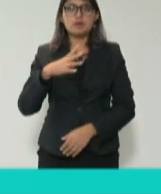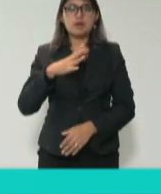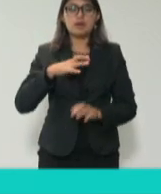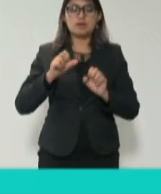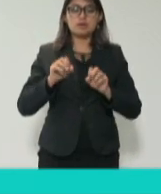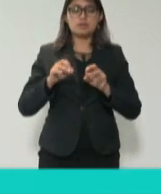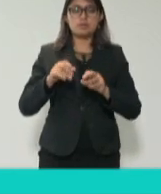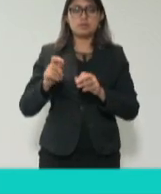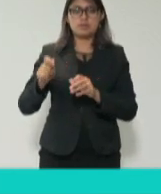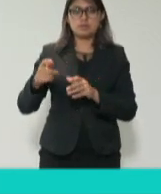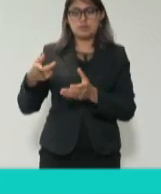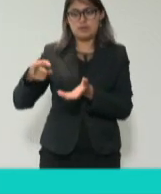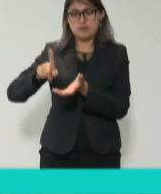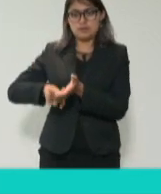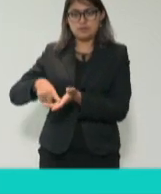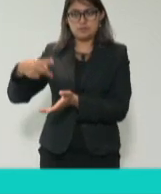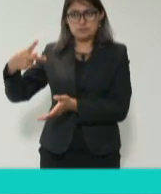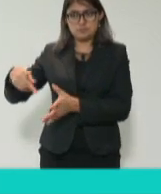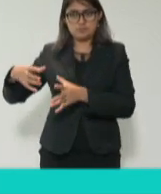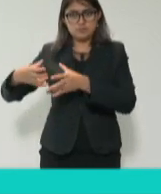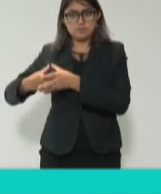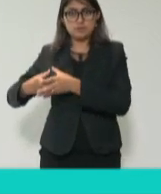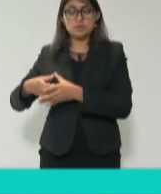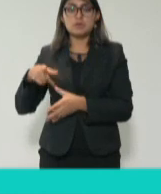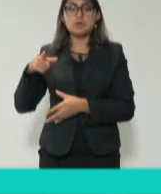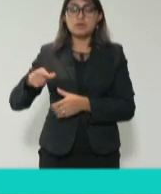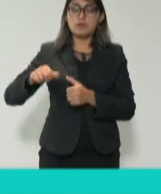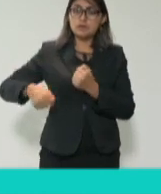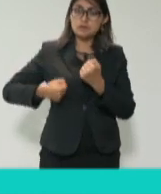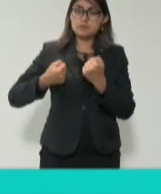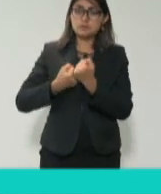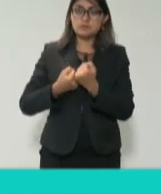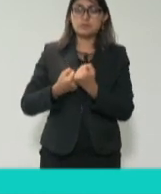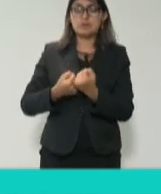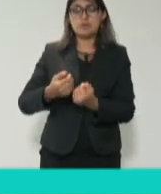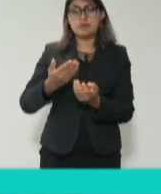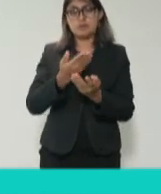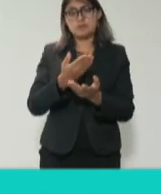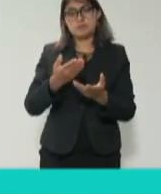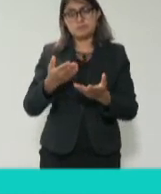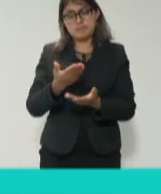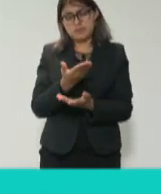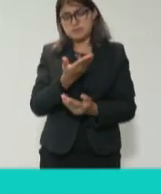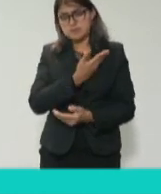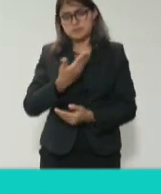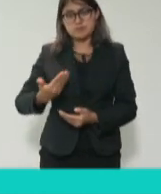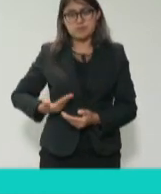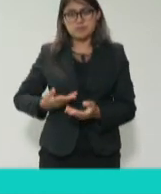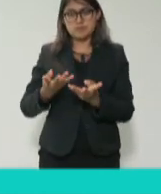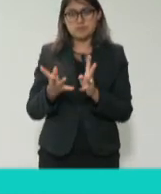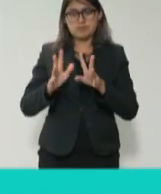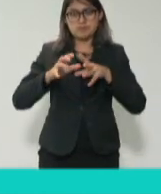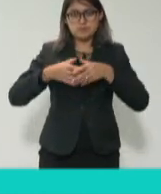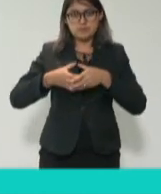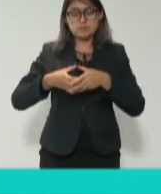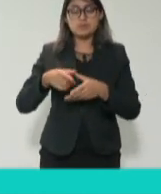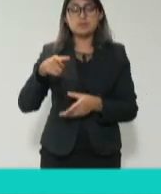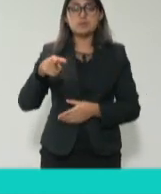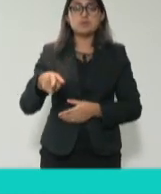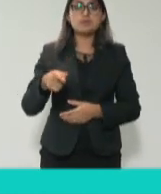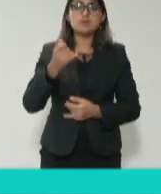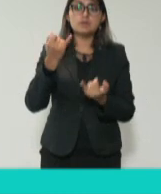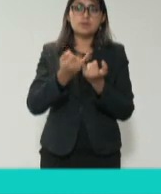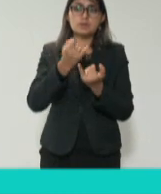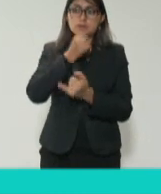de ese órgano. Fue asesora del presidente del Consejo de la Judicatura del Distrito Federal y secretaria técnica, además